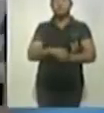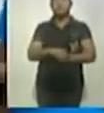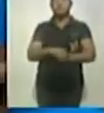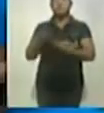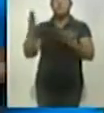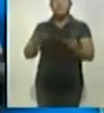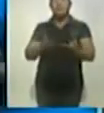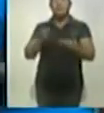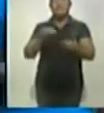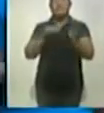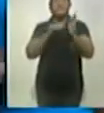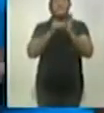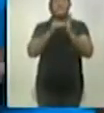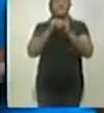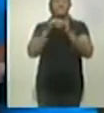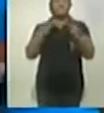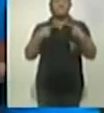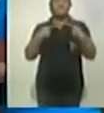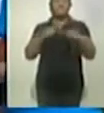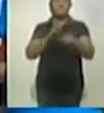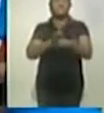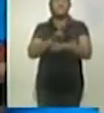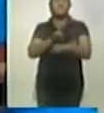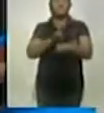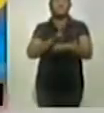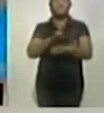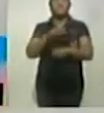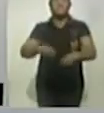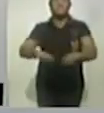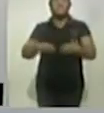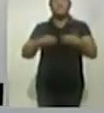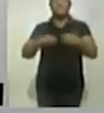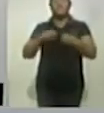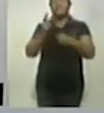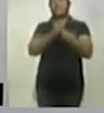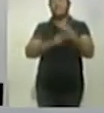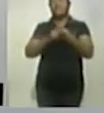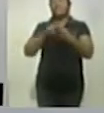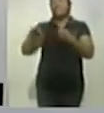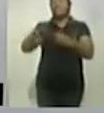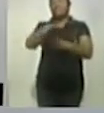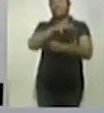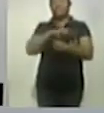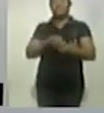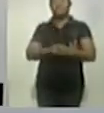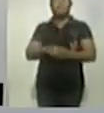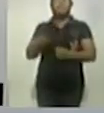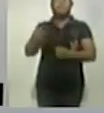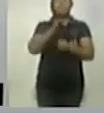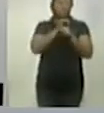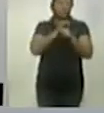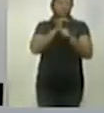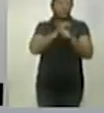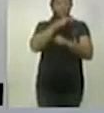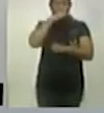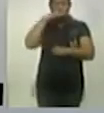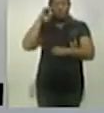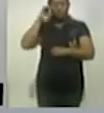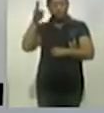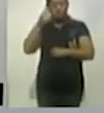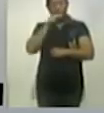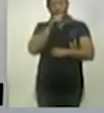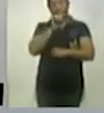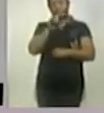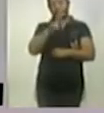miles de venezolanos que residían en los países de la región. Investigadores de la Universidad de Chile, la Universidad de Texas en Austin, Estados